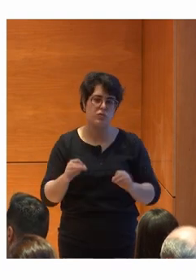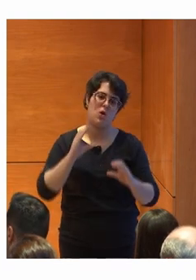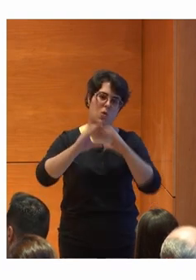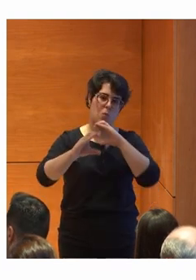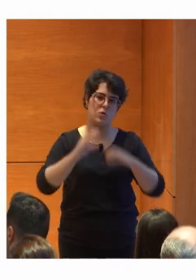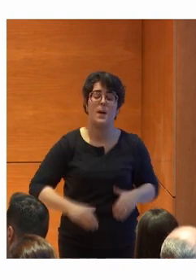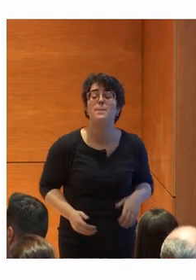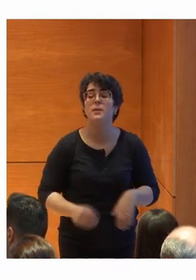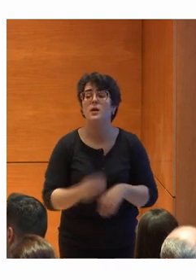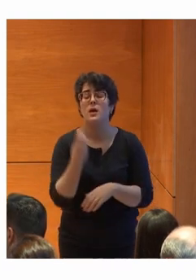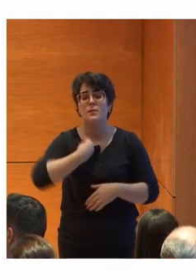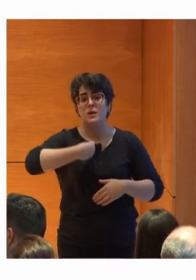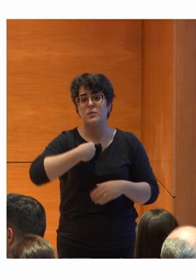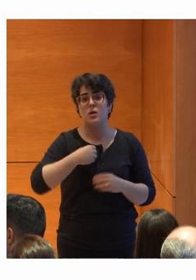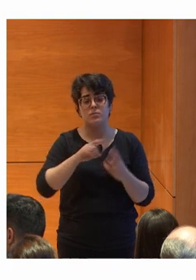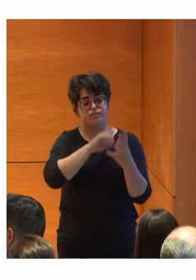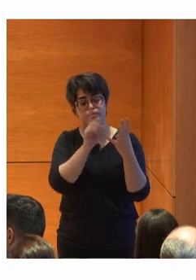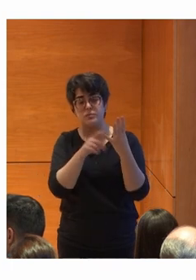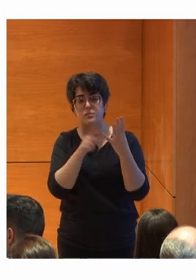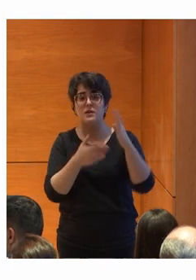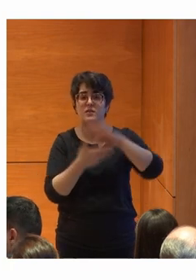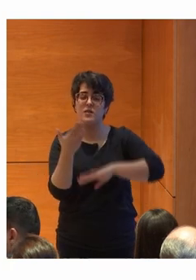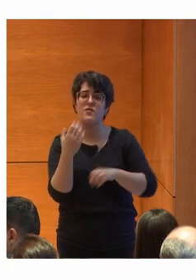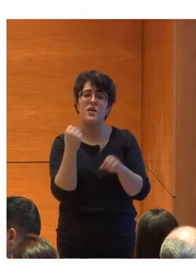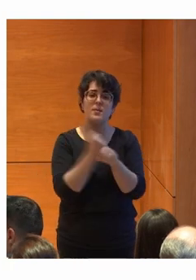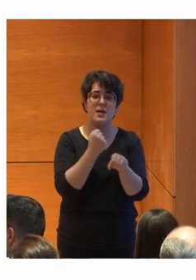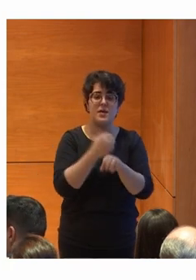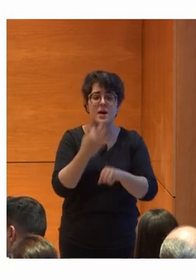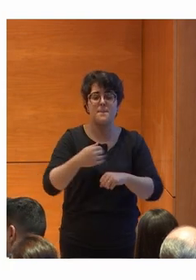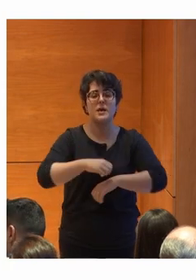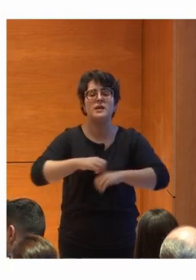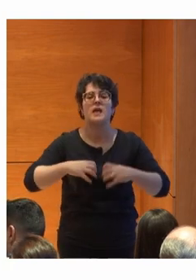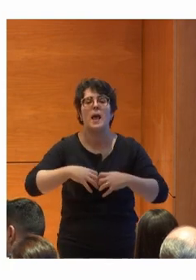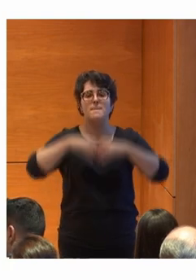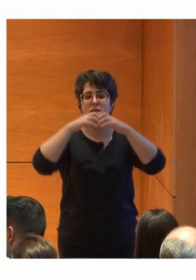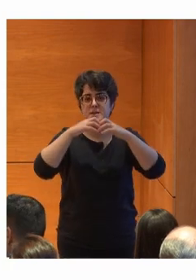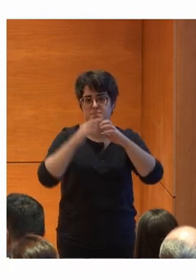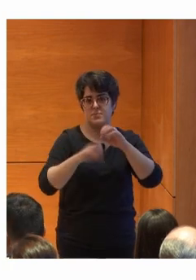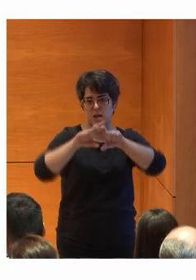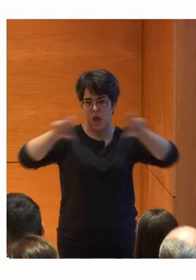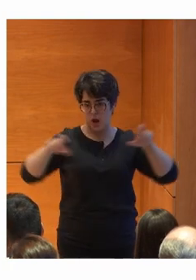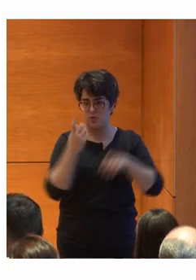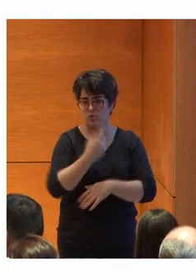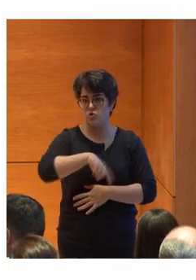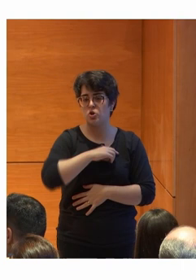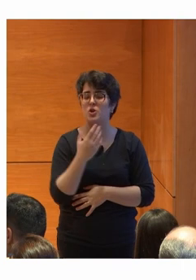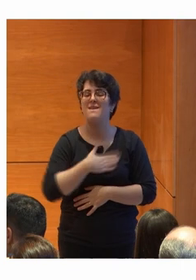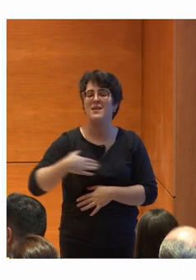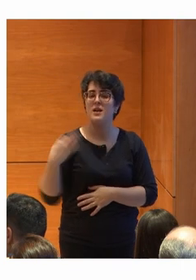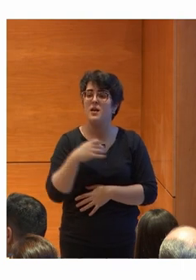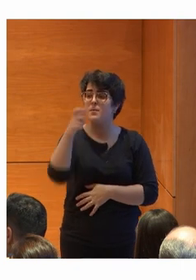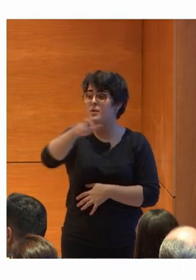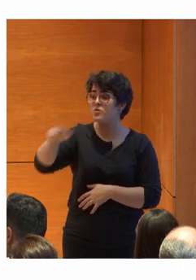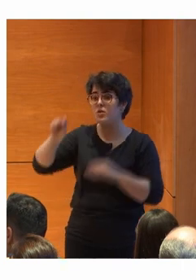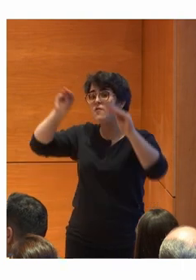Y luego un último pilar sería la empleabilidad y el emprendimiento. Aquí lo que queremos es formar a las personas para que